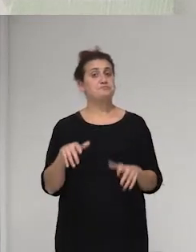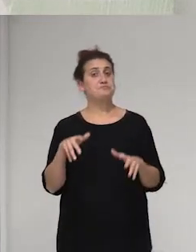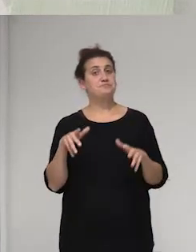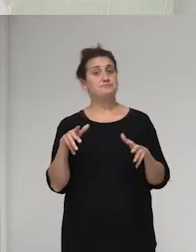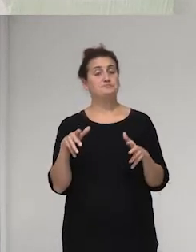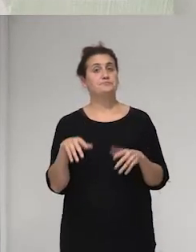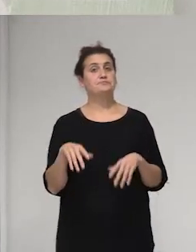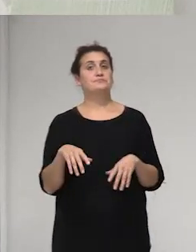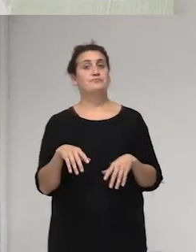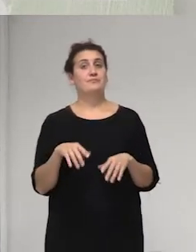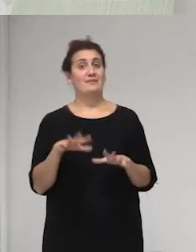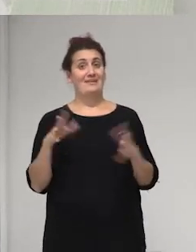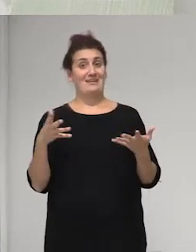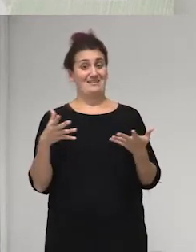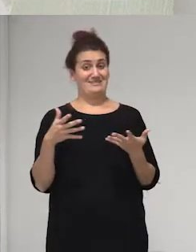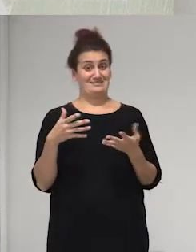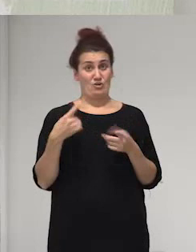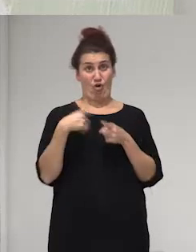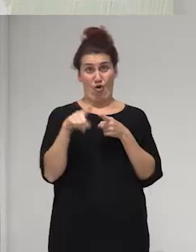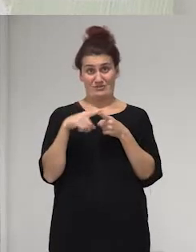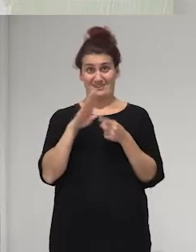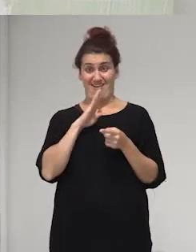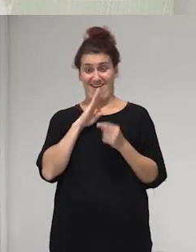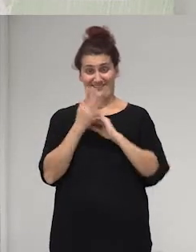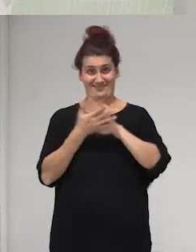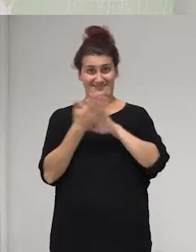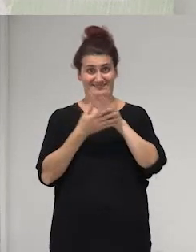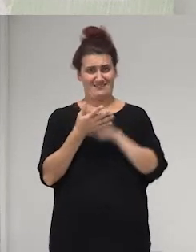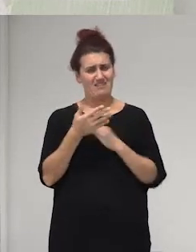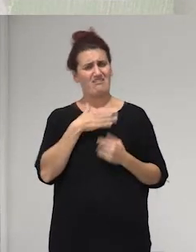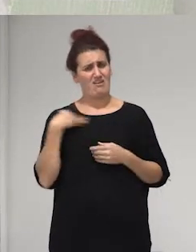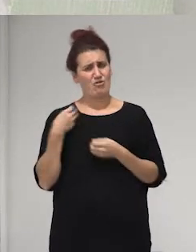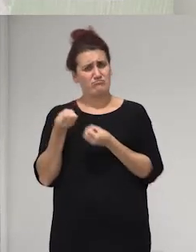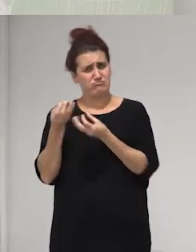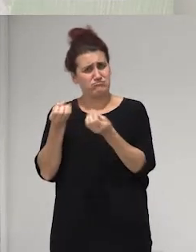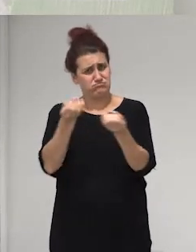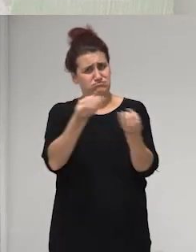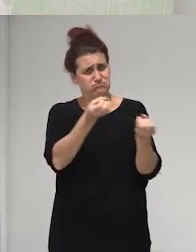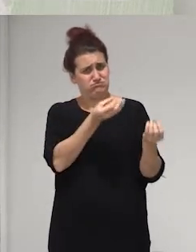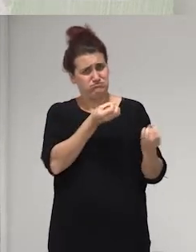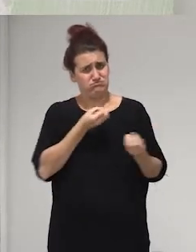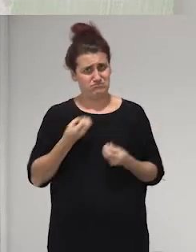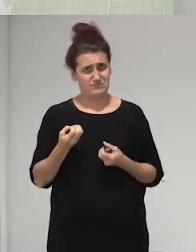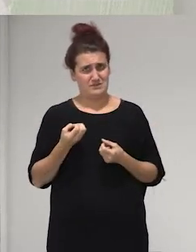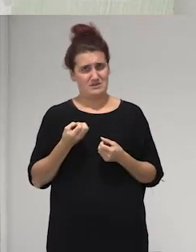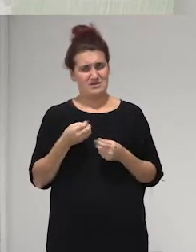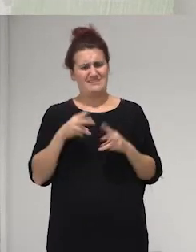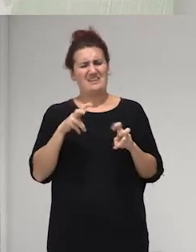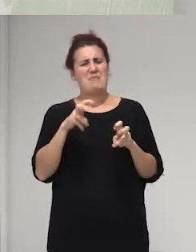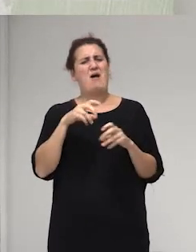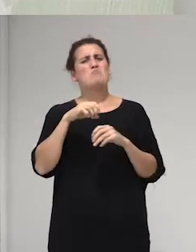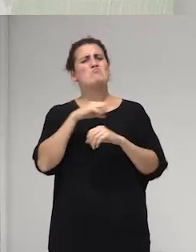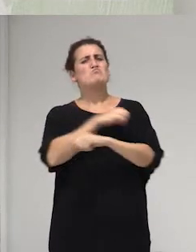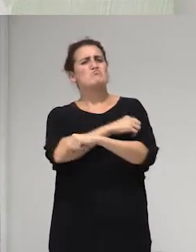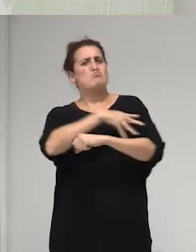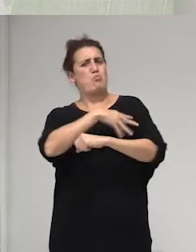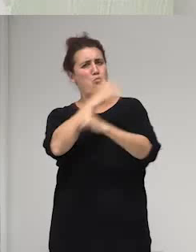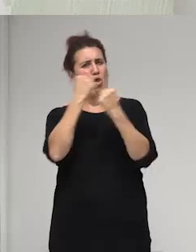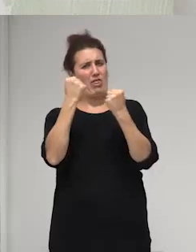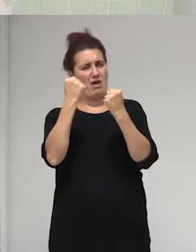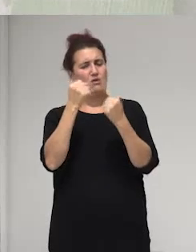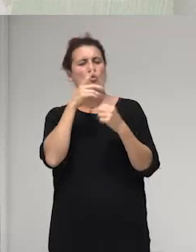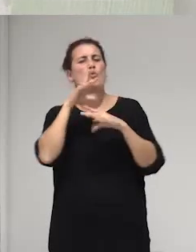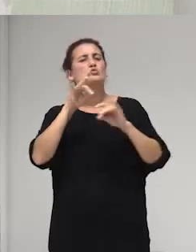pues estas son algunas cosas que quiero compartirles en el marco de cómo usar el poder y cómo